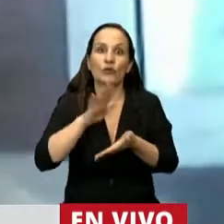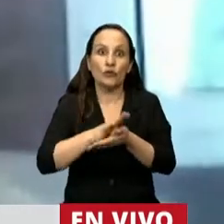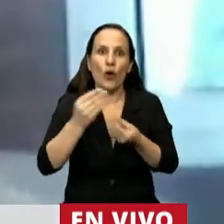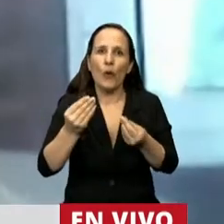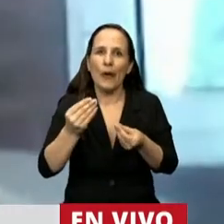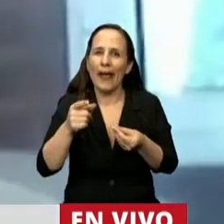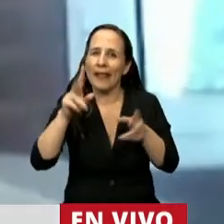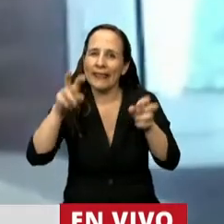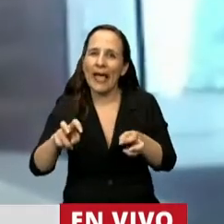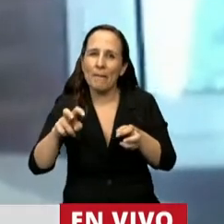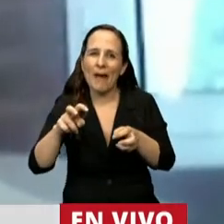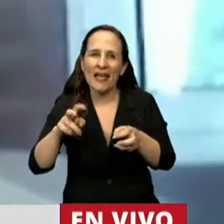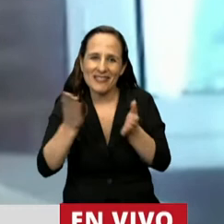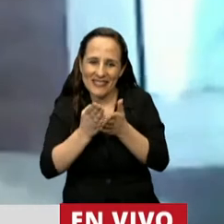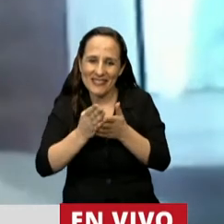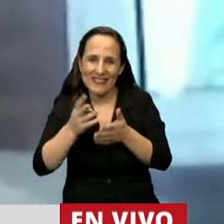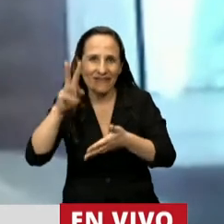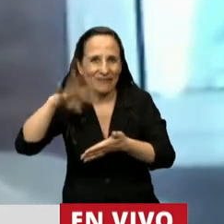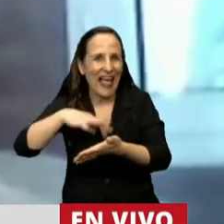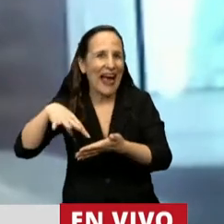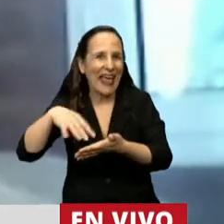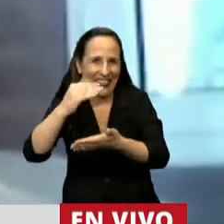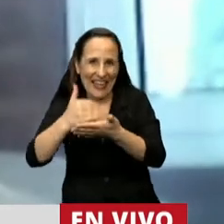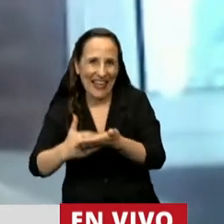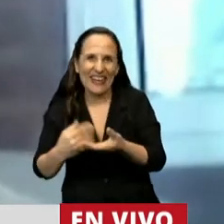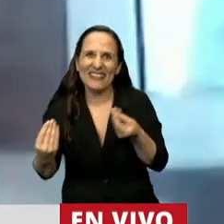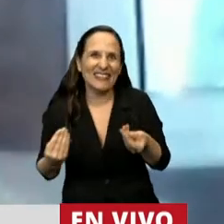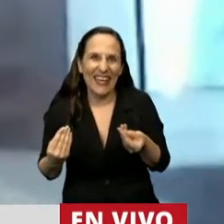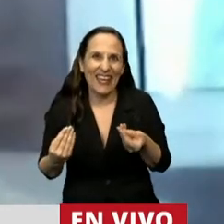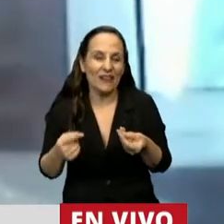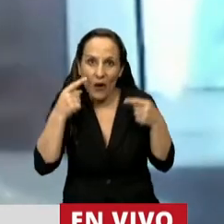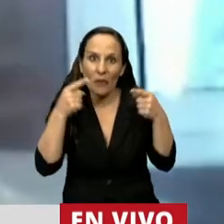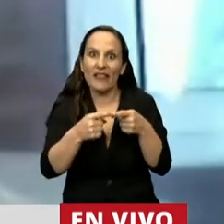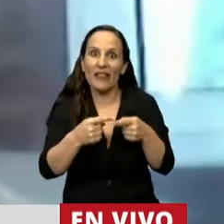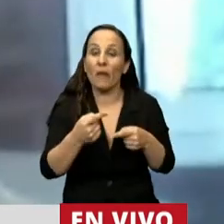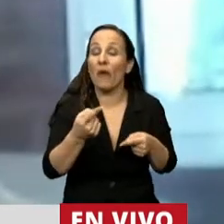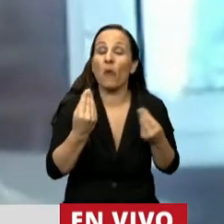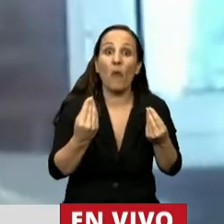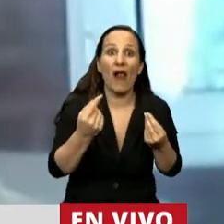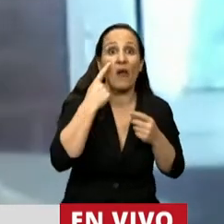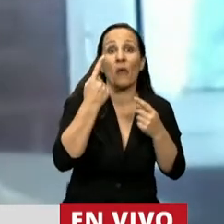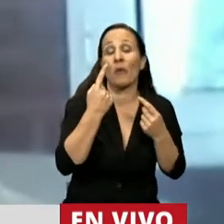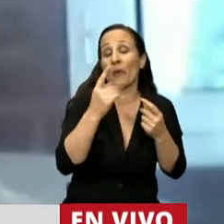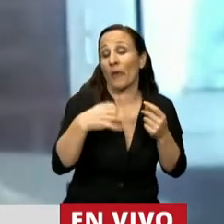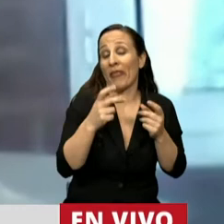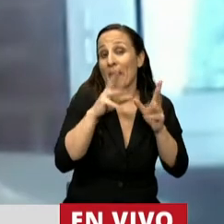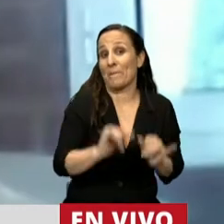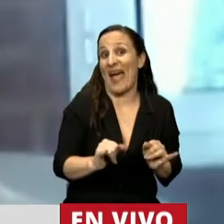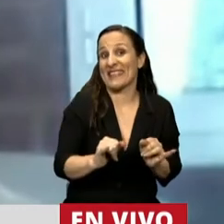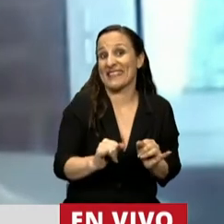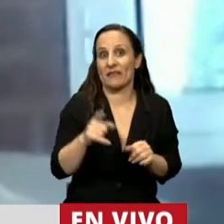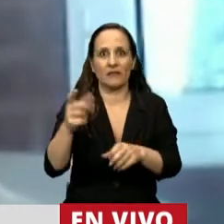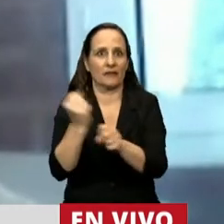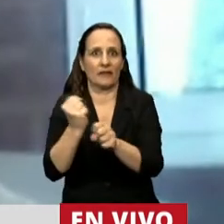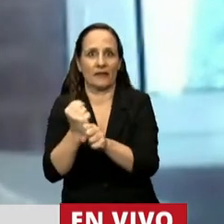los Islas Argentinas y tienen que ver con vivir en paz y tener trabajo. Sobre el primer punto, vivir